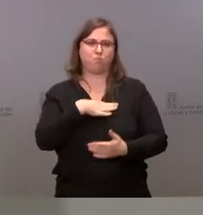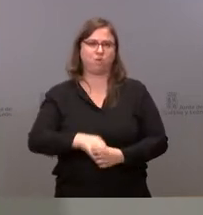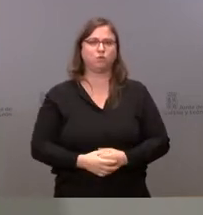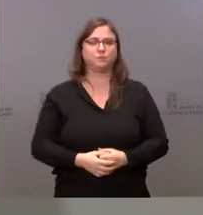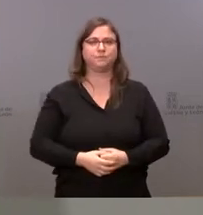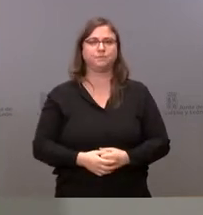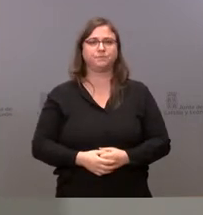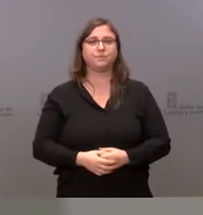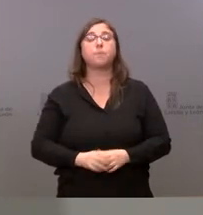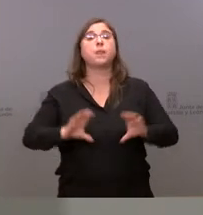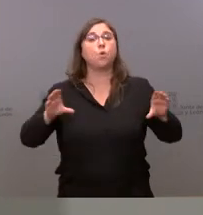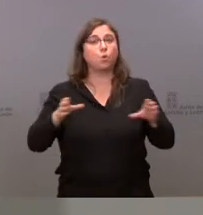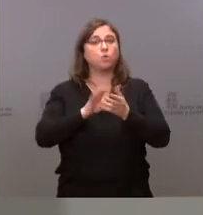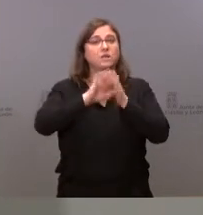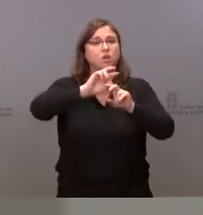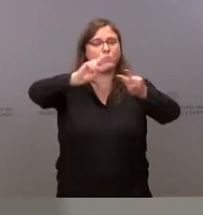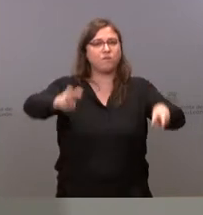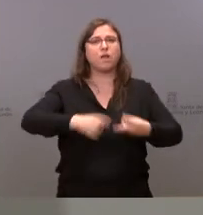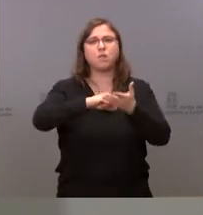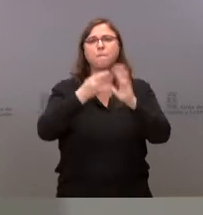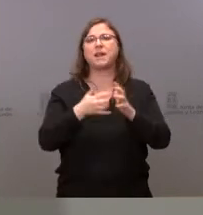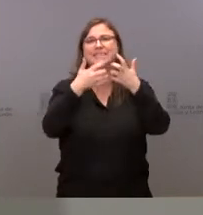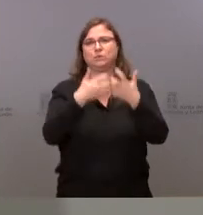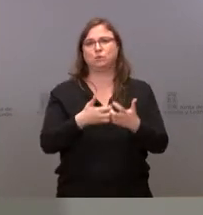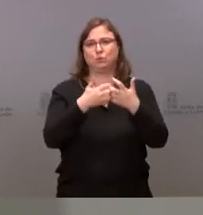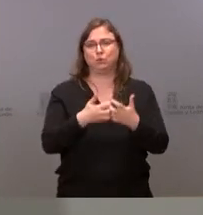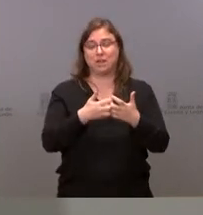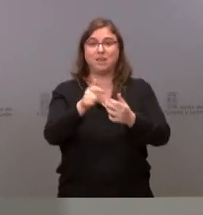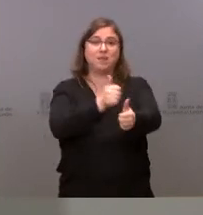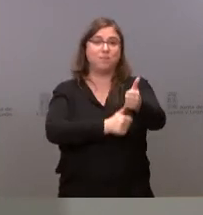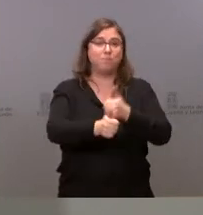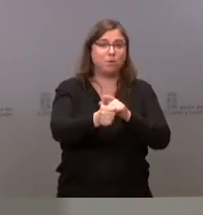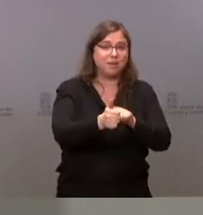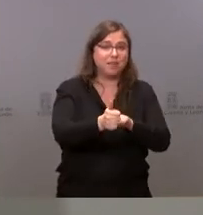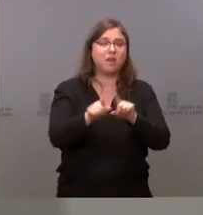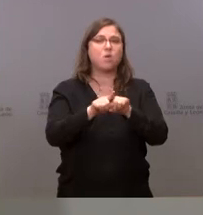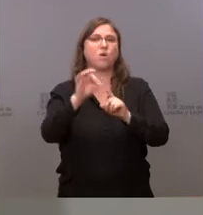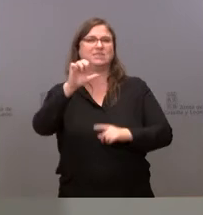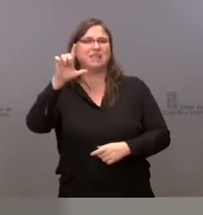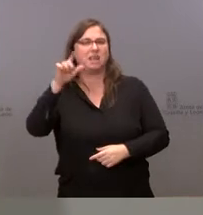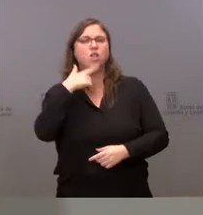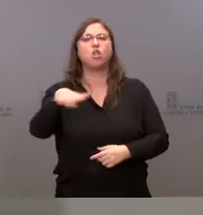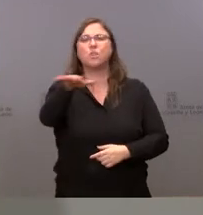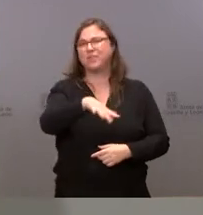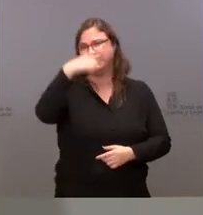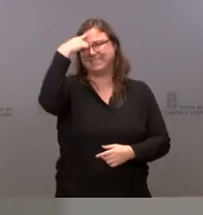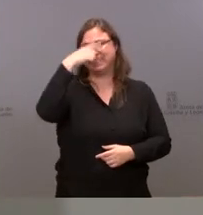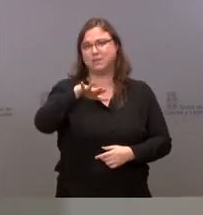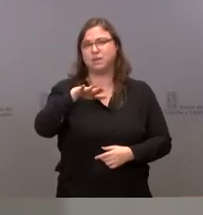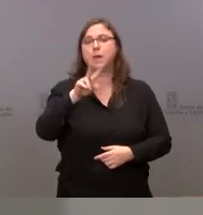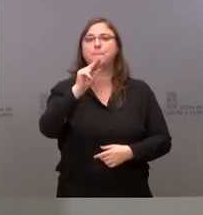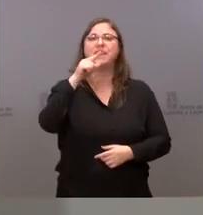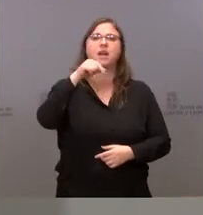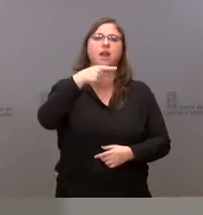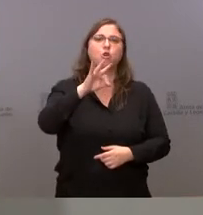La Junta modifica el plan industrial prioritario de Network Steel que está ubicado, como saben ustedes, en Villadangos del